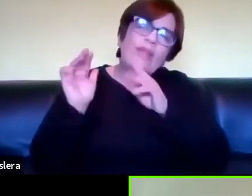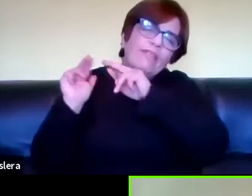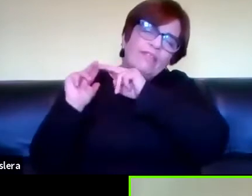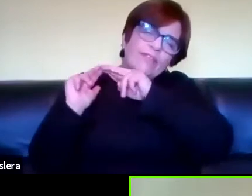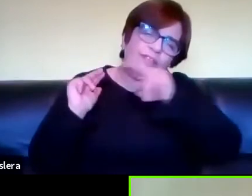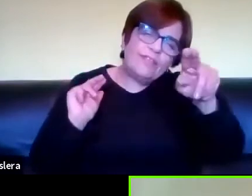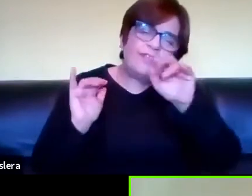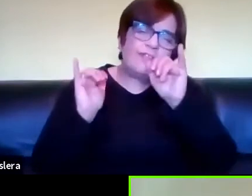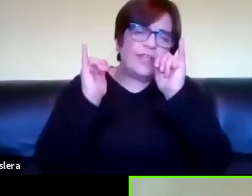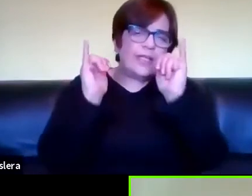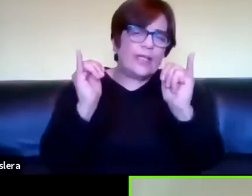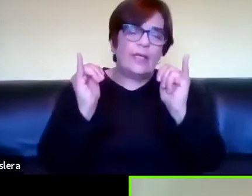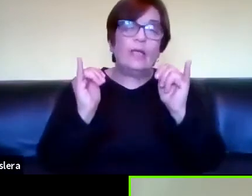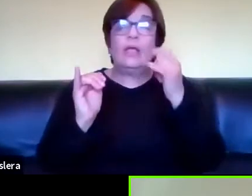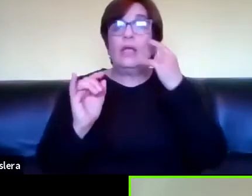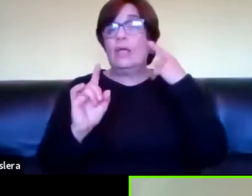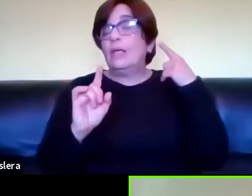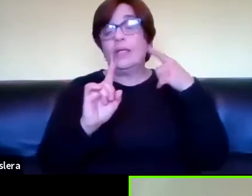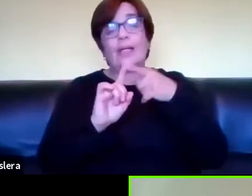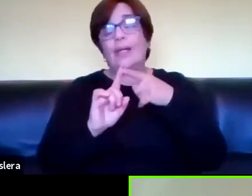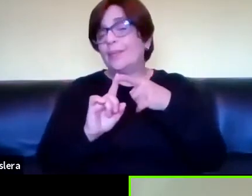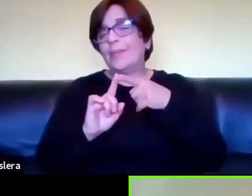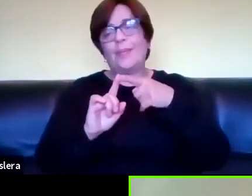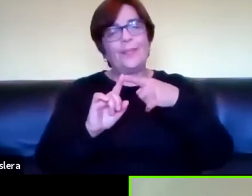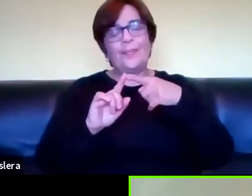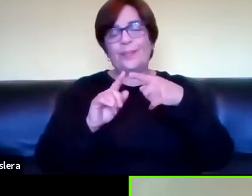que graban con todos los